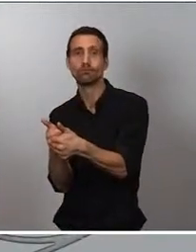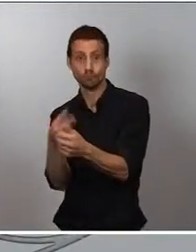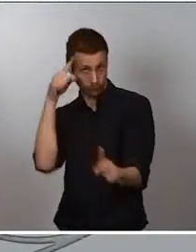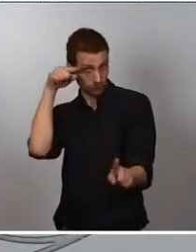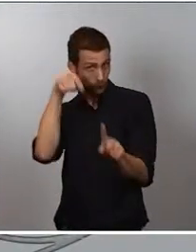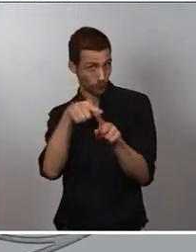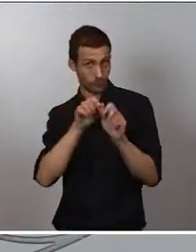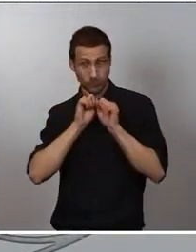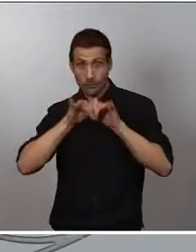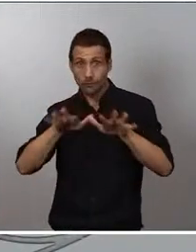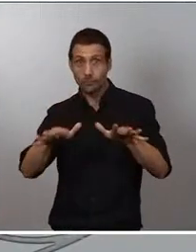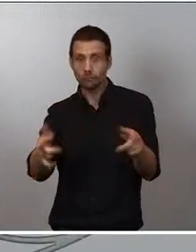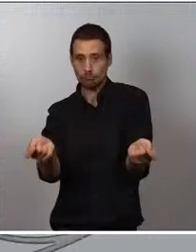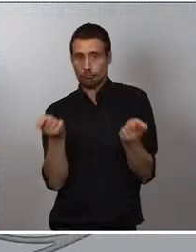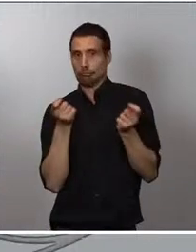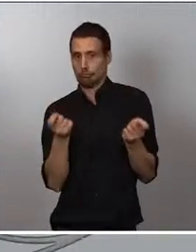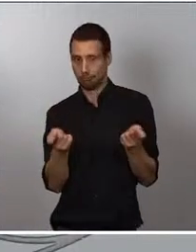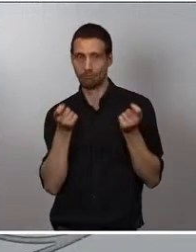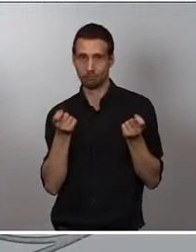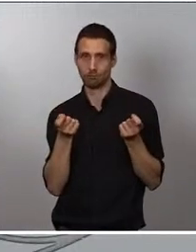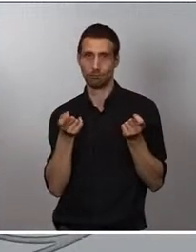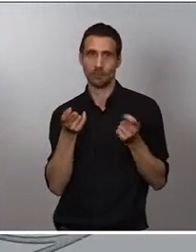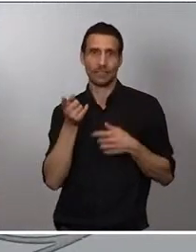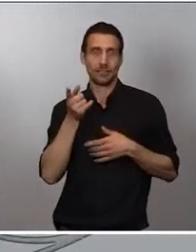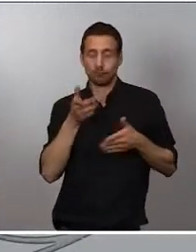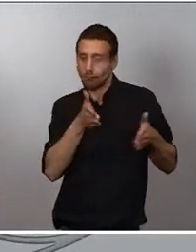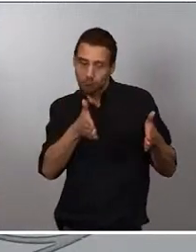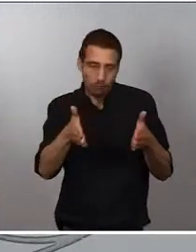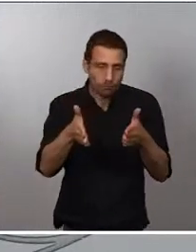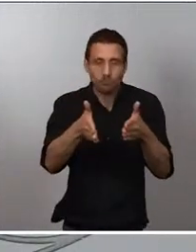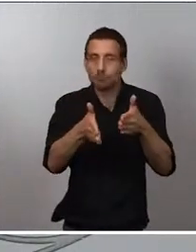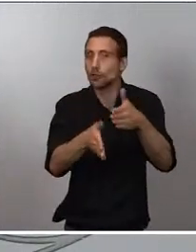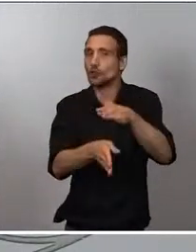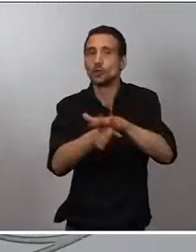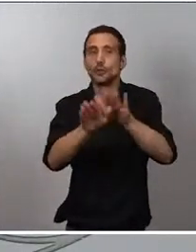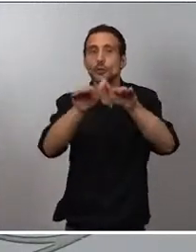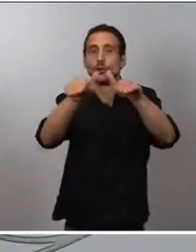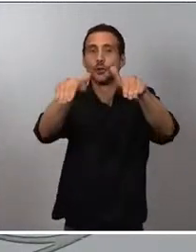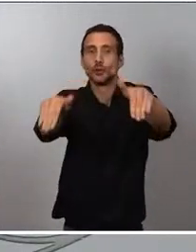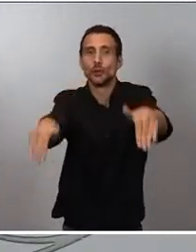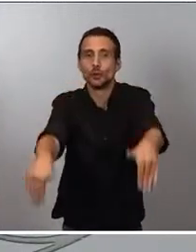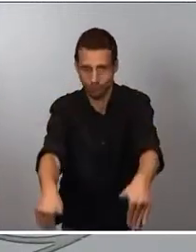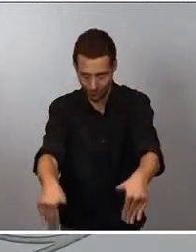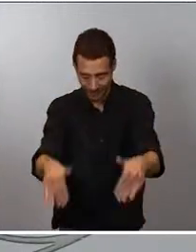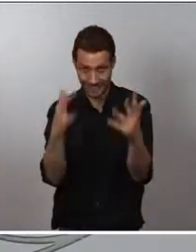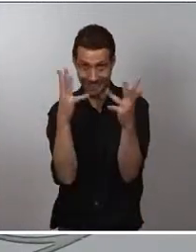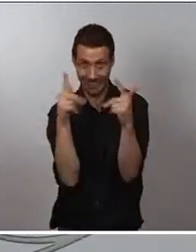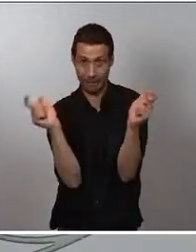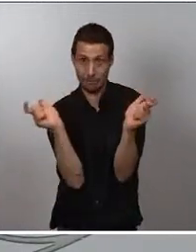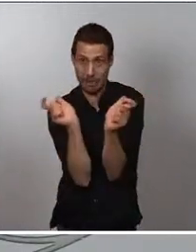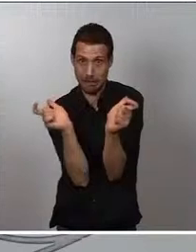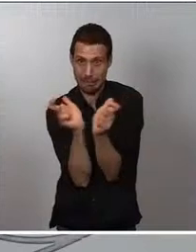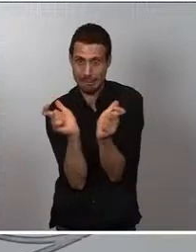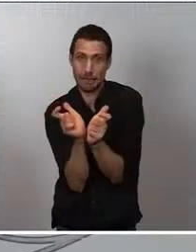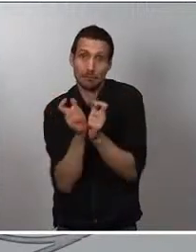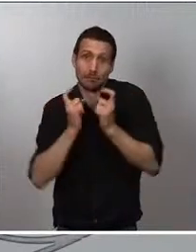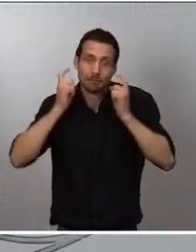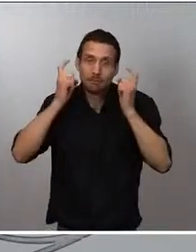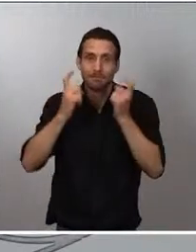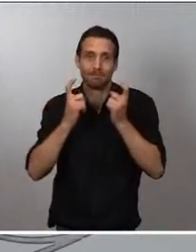y continuar en esta senda de descenso de incidencias acumuladas y también de otros indicadores.